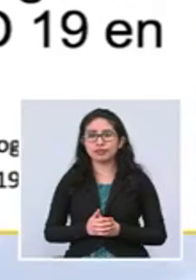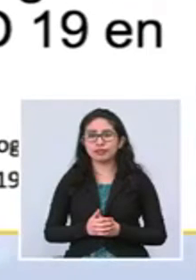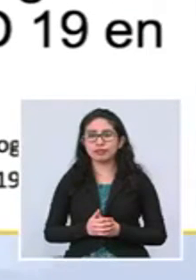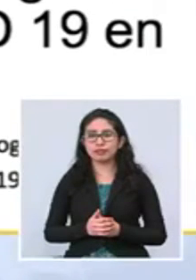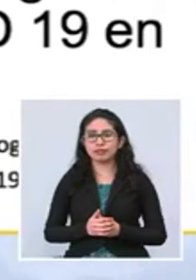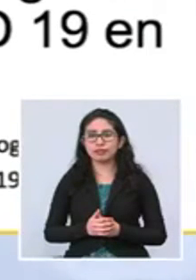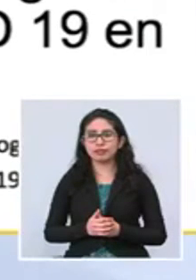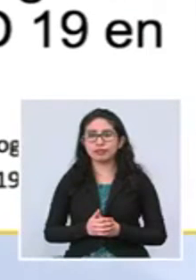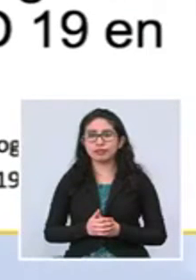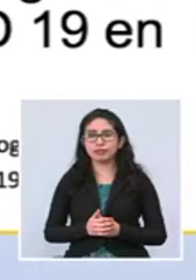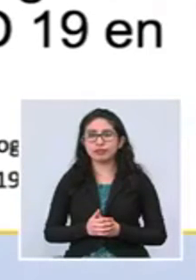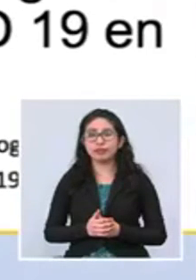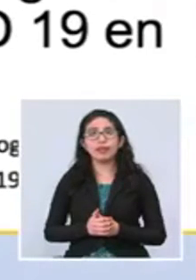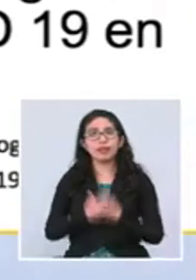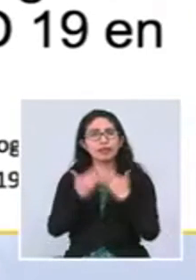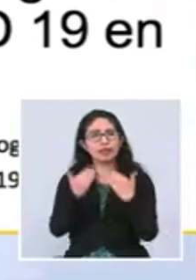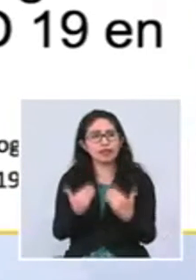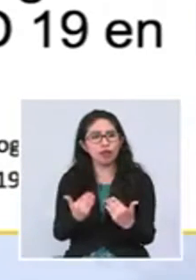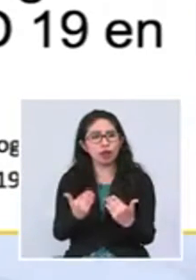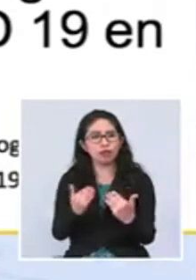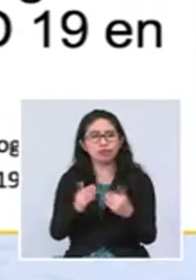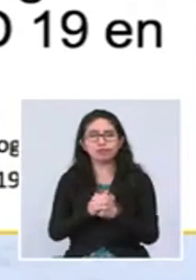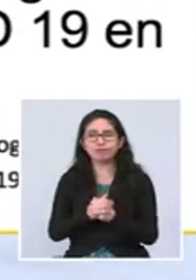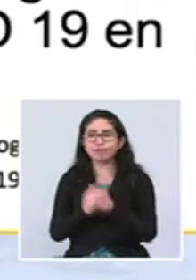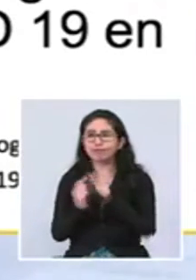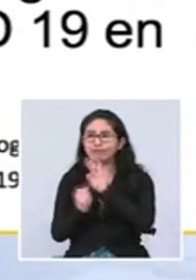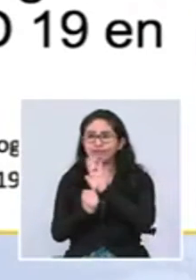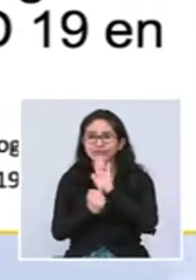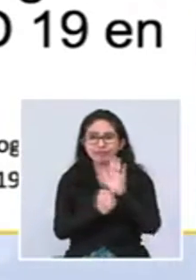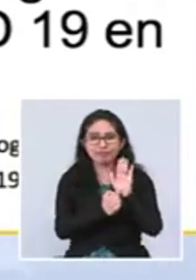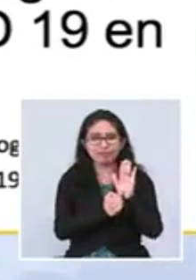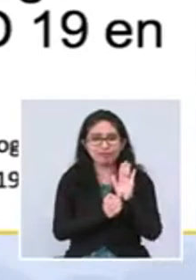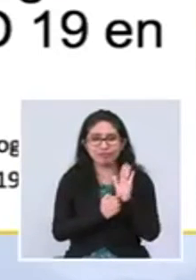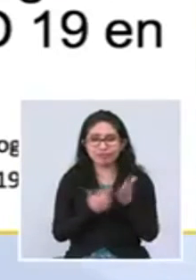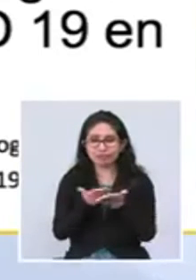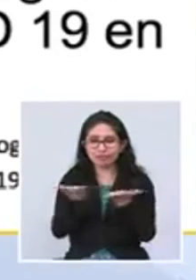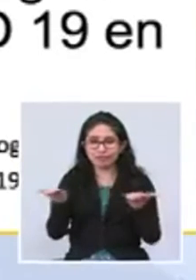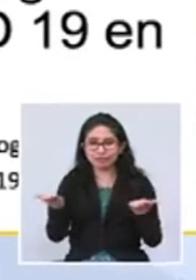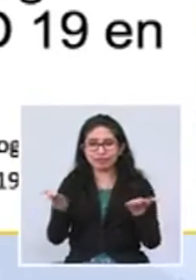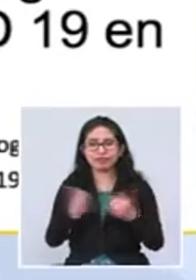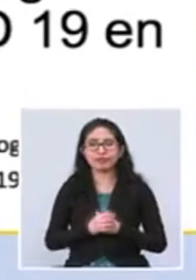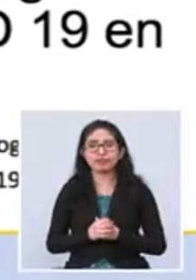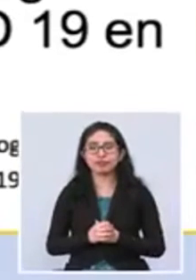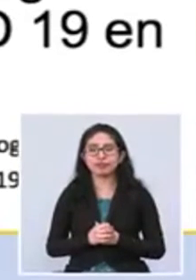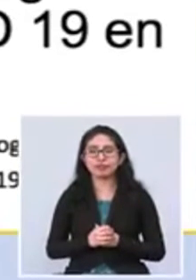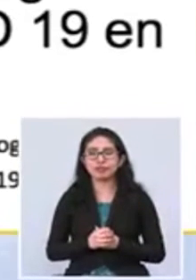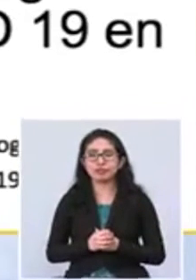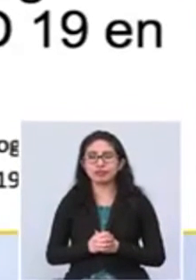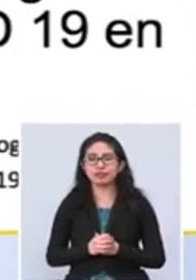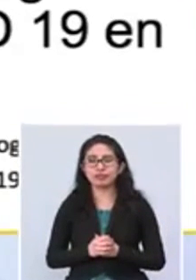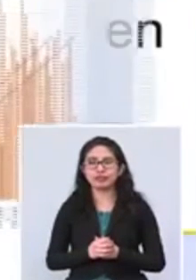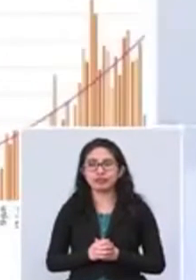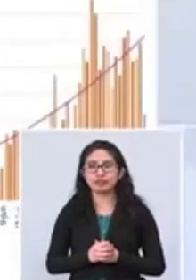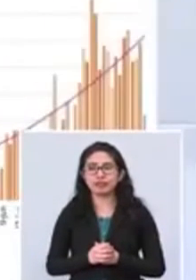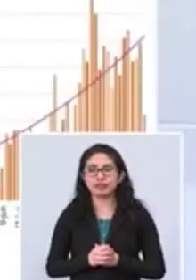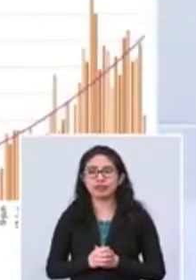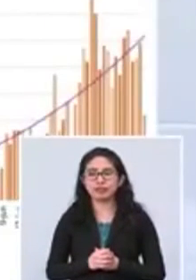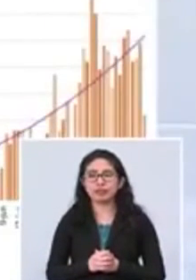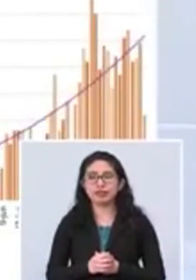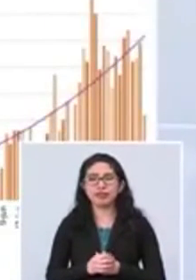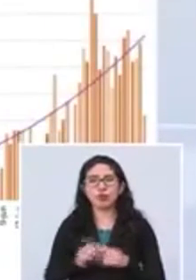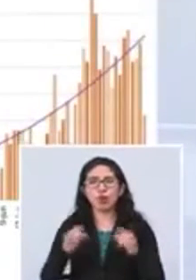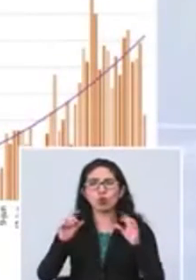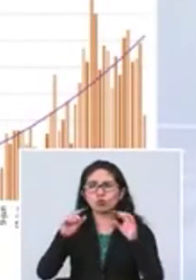A continuación, mostraremos a ustedes unos